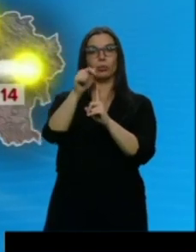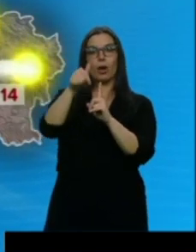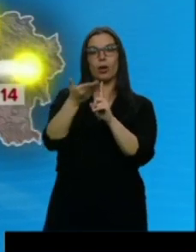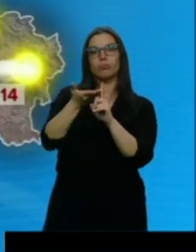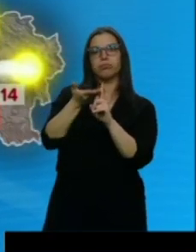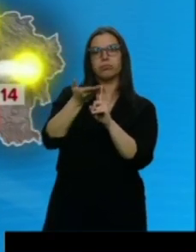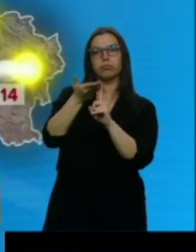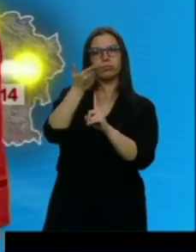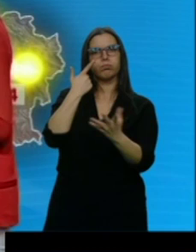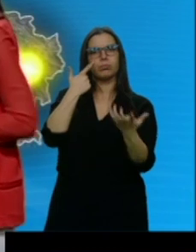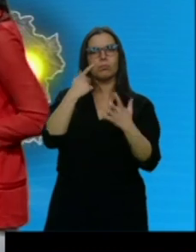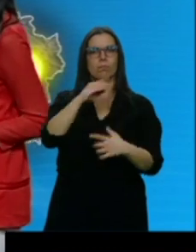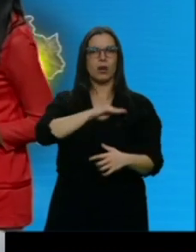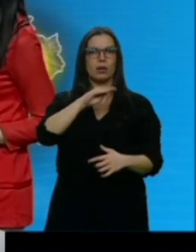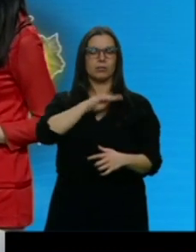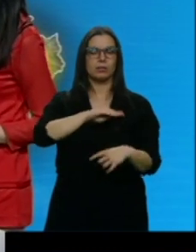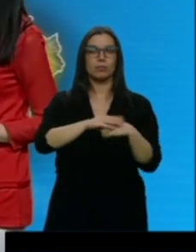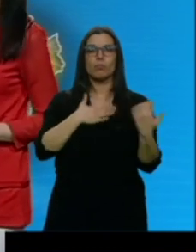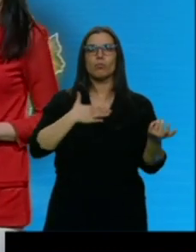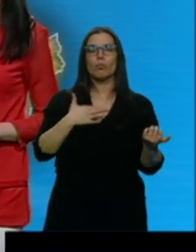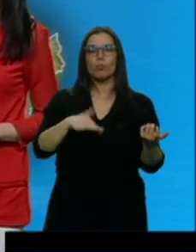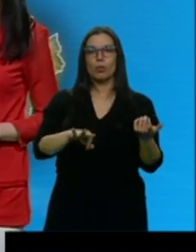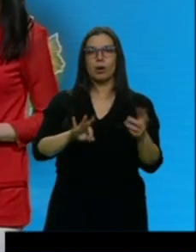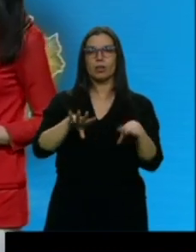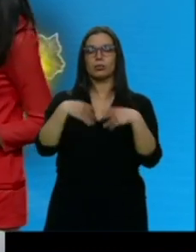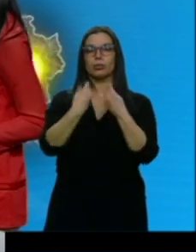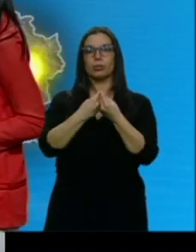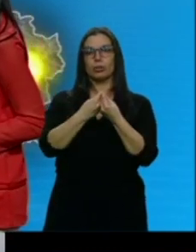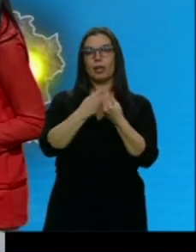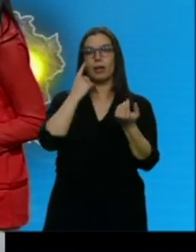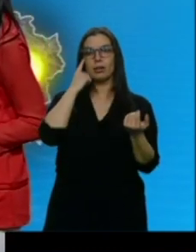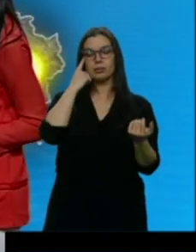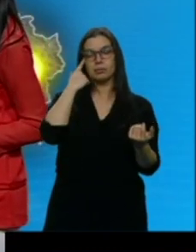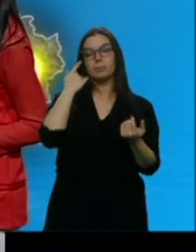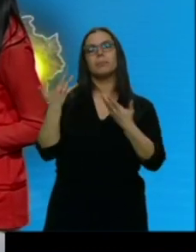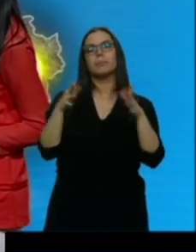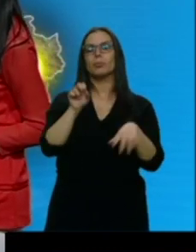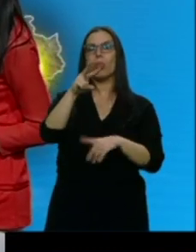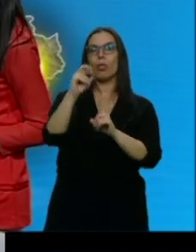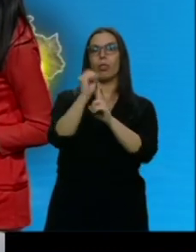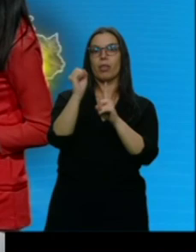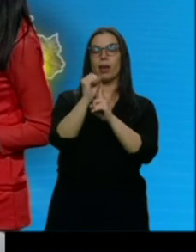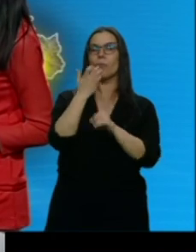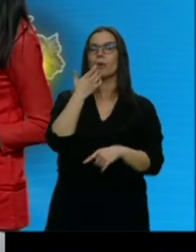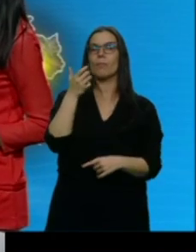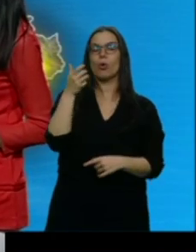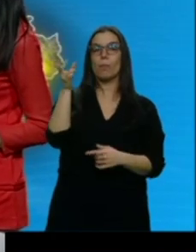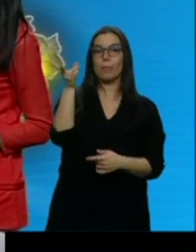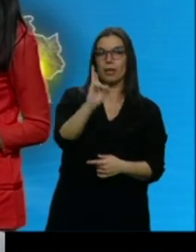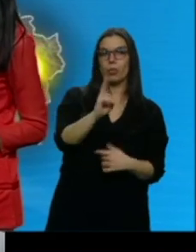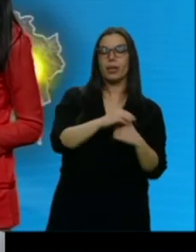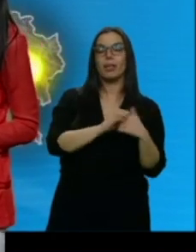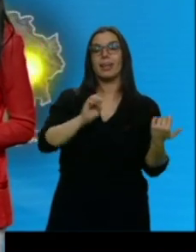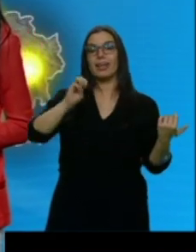significativa, podríamos alcanzar valores diurnos en torno a los 12 grados. Por ejemplo, en Valladolid, 13 grados. En